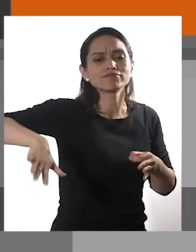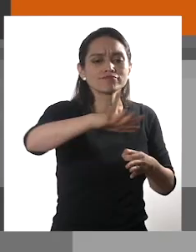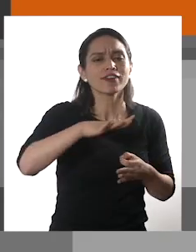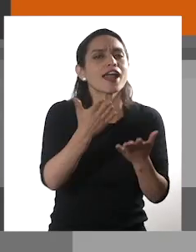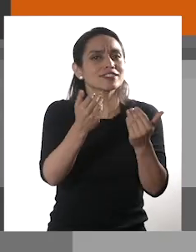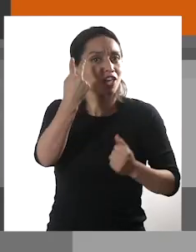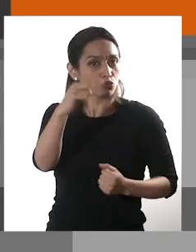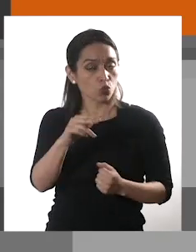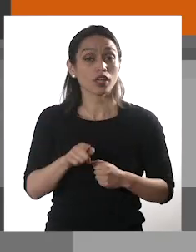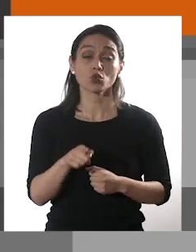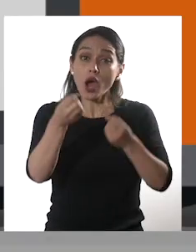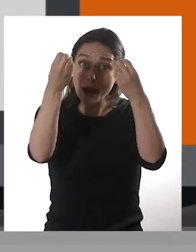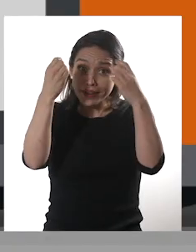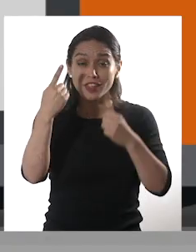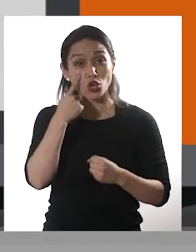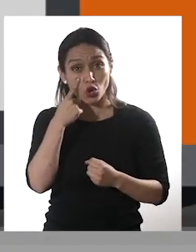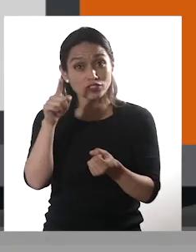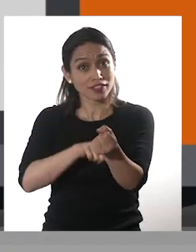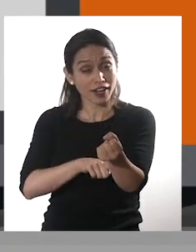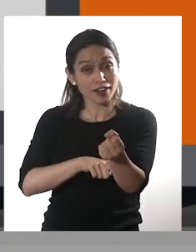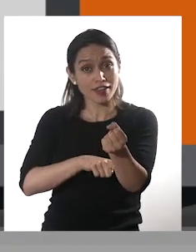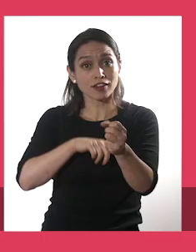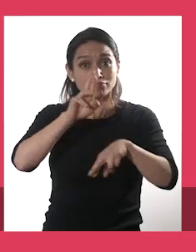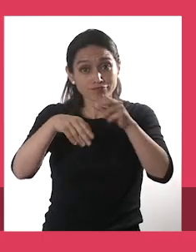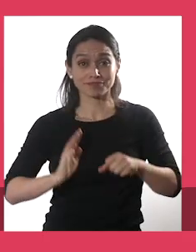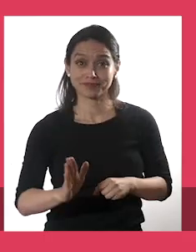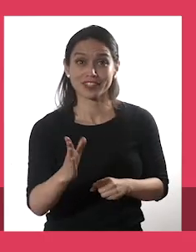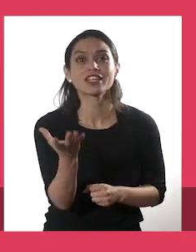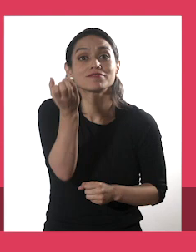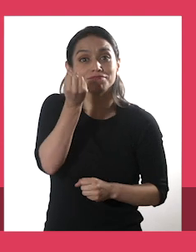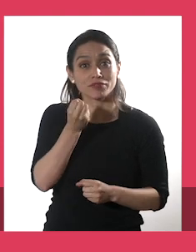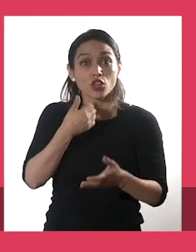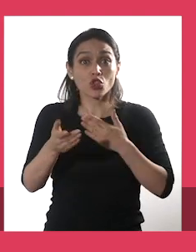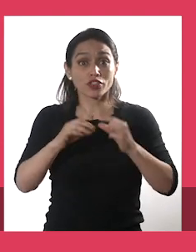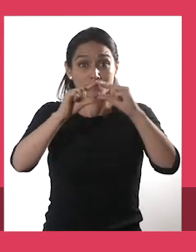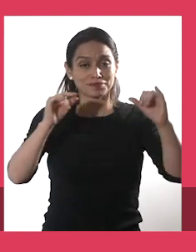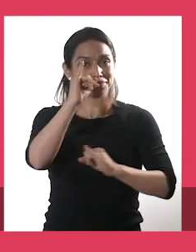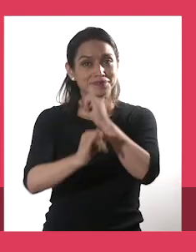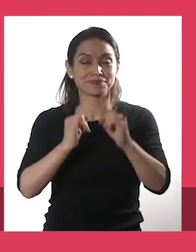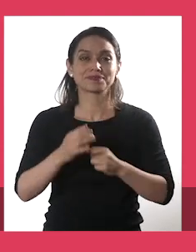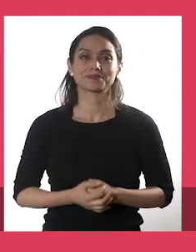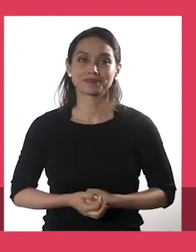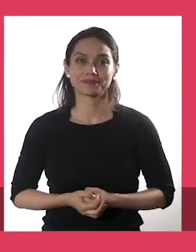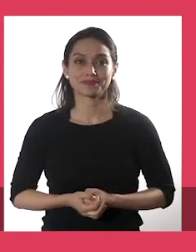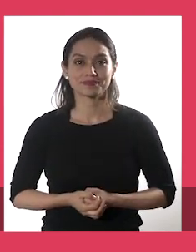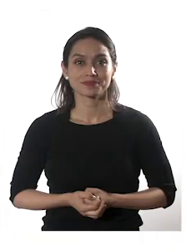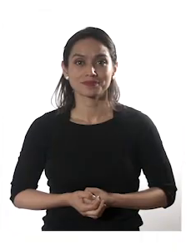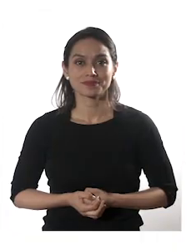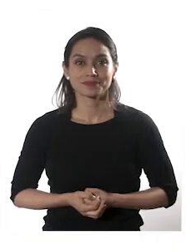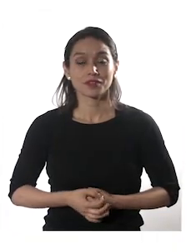Conoce y aprende más de energía sostenible y eficiente en www.miaenergia.cl